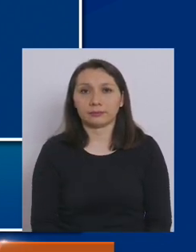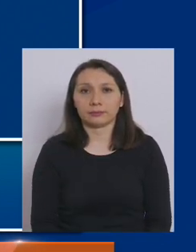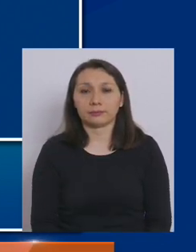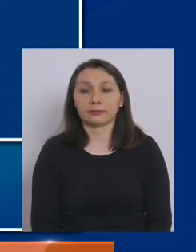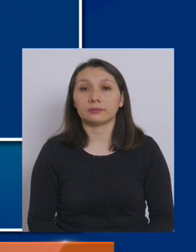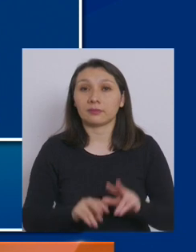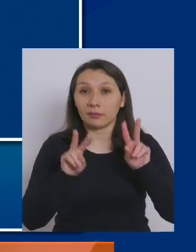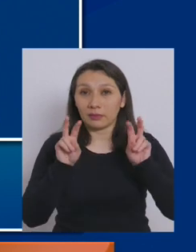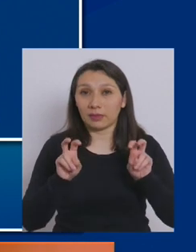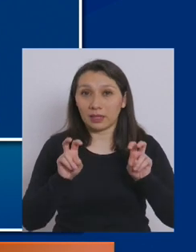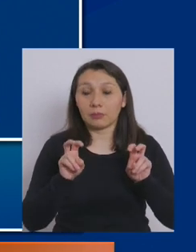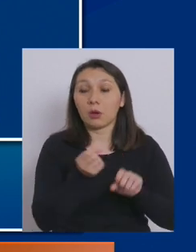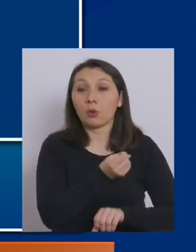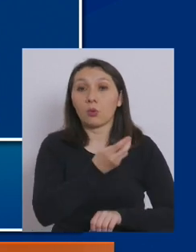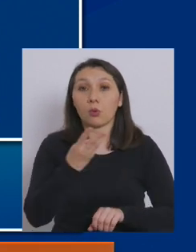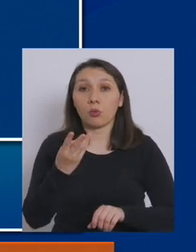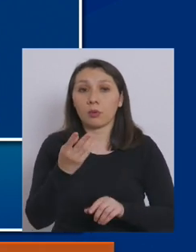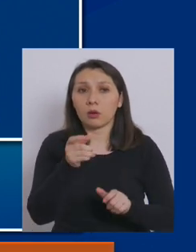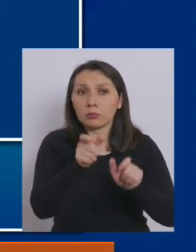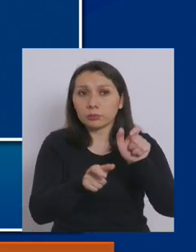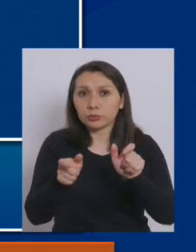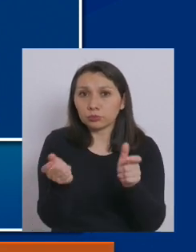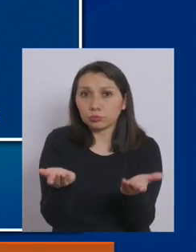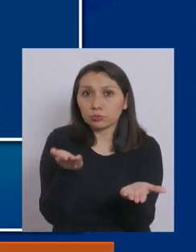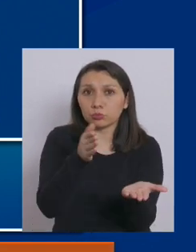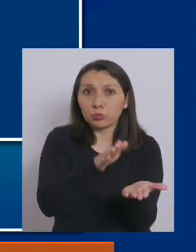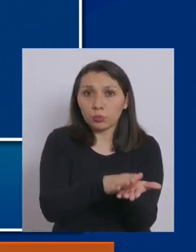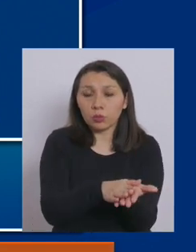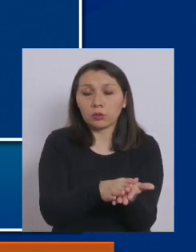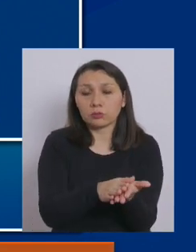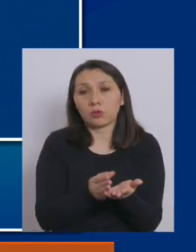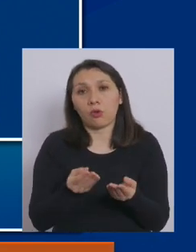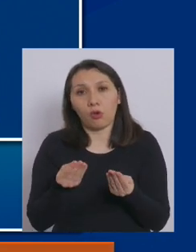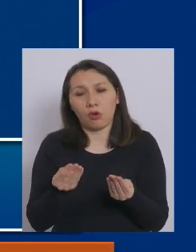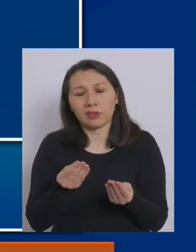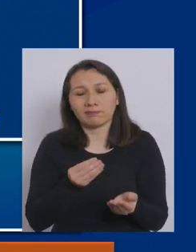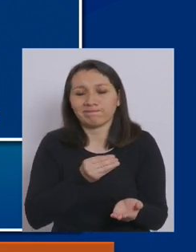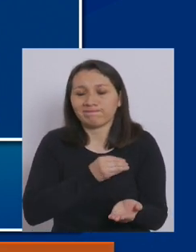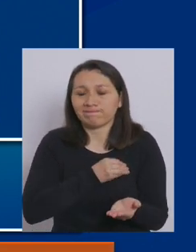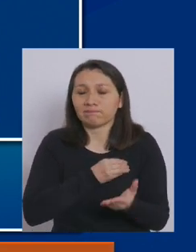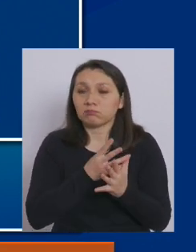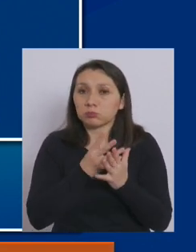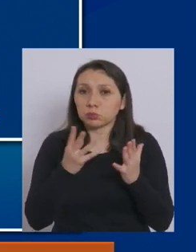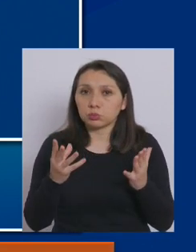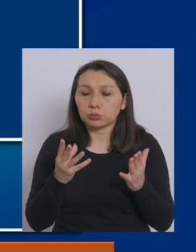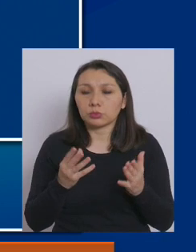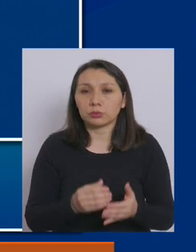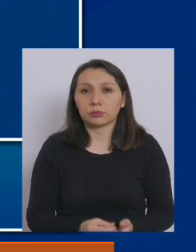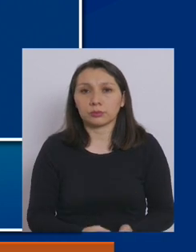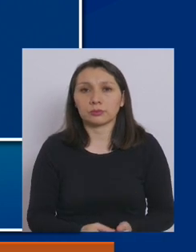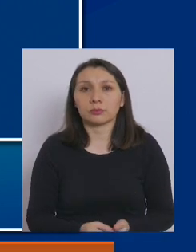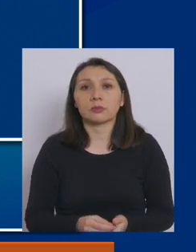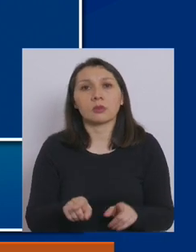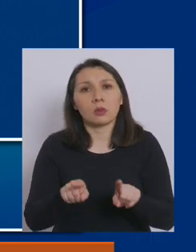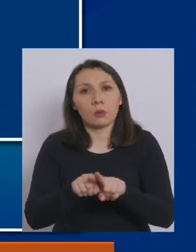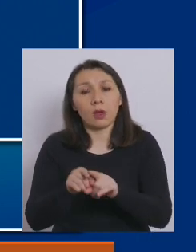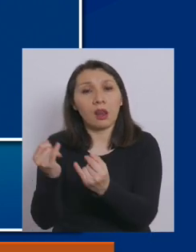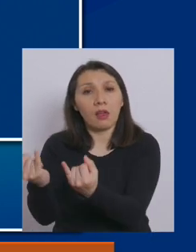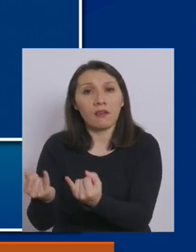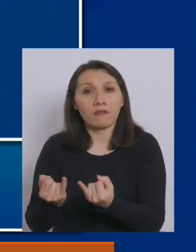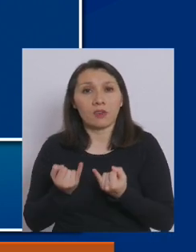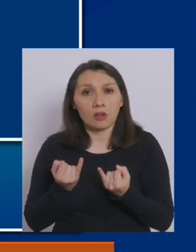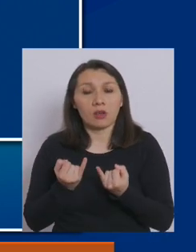En cuanto a las cifras de fallecidos, las cuales obviamente lamentamos profundamente, de acuerdo a la